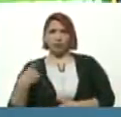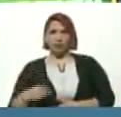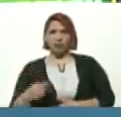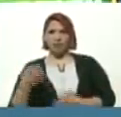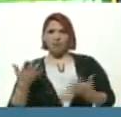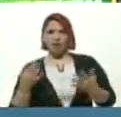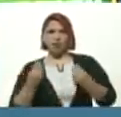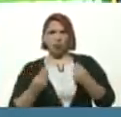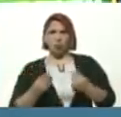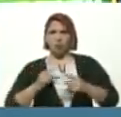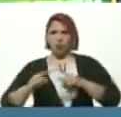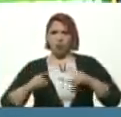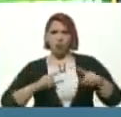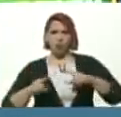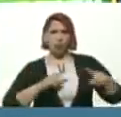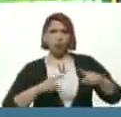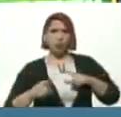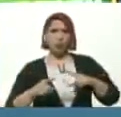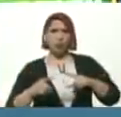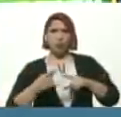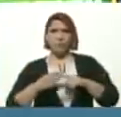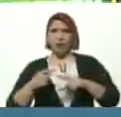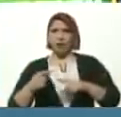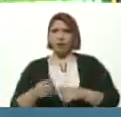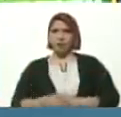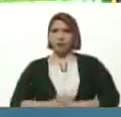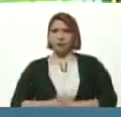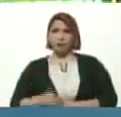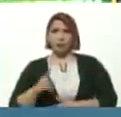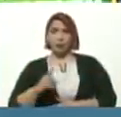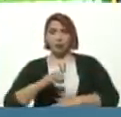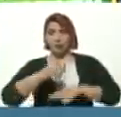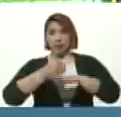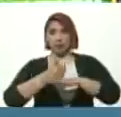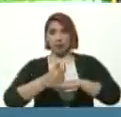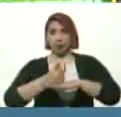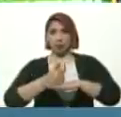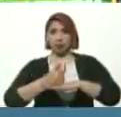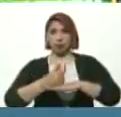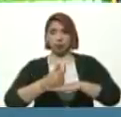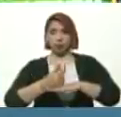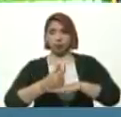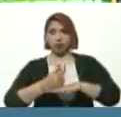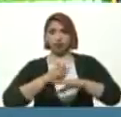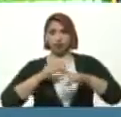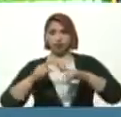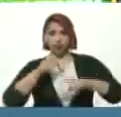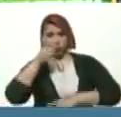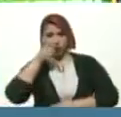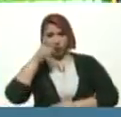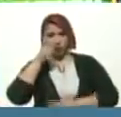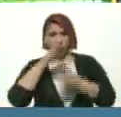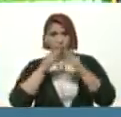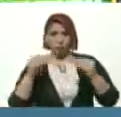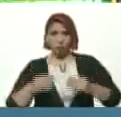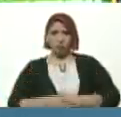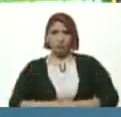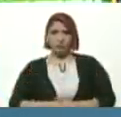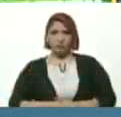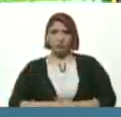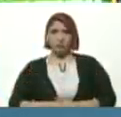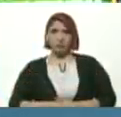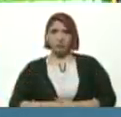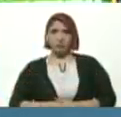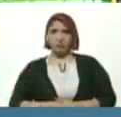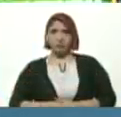La baqueta Para darle el bombo ¿No? Director de orquesta Con su orquesta Completa